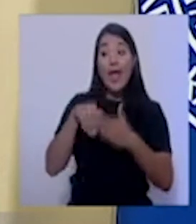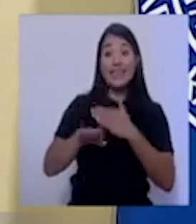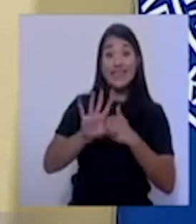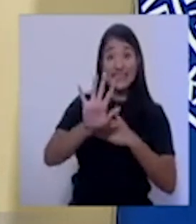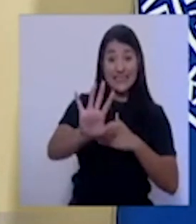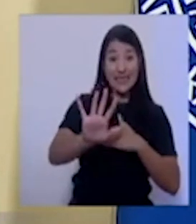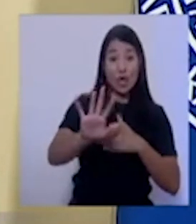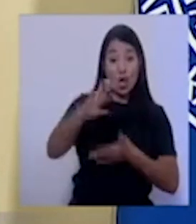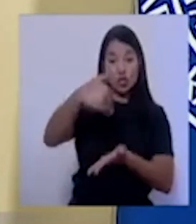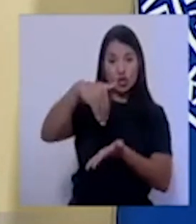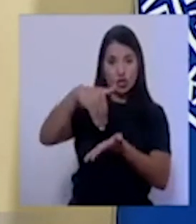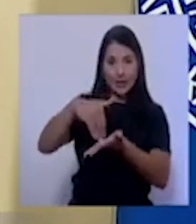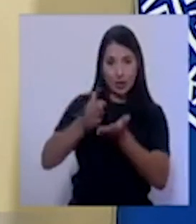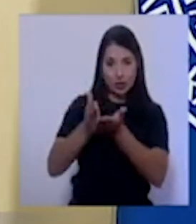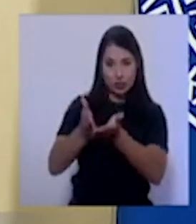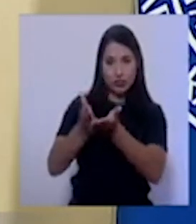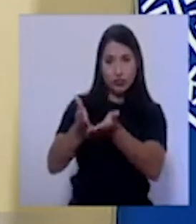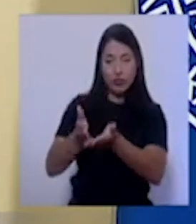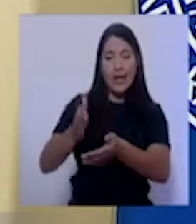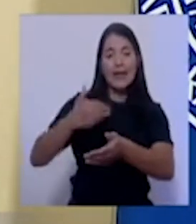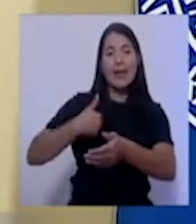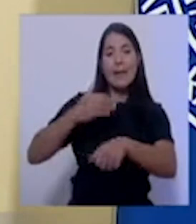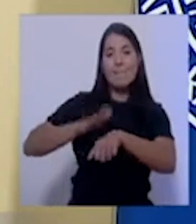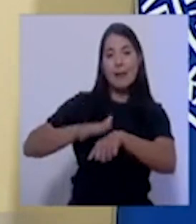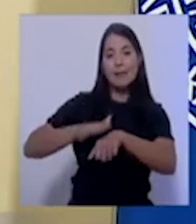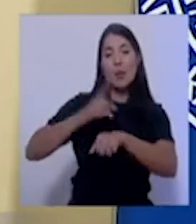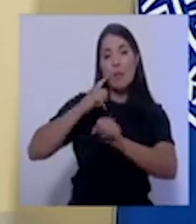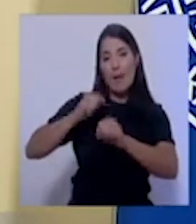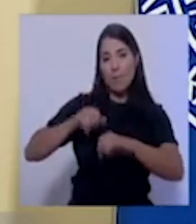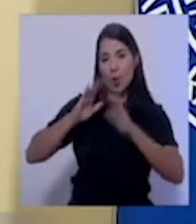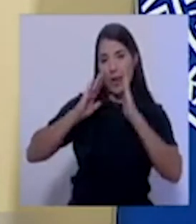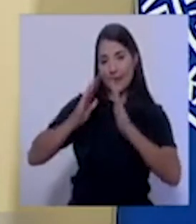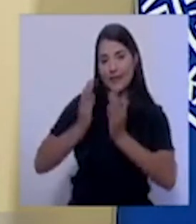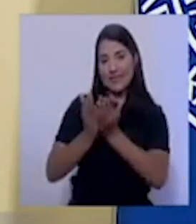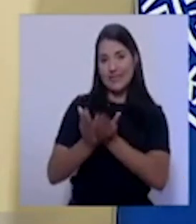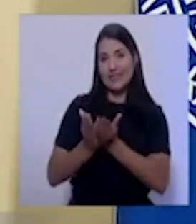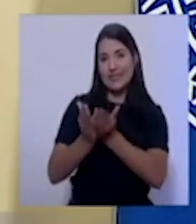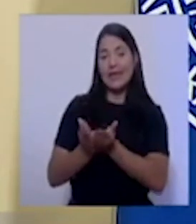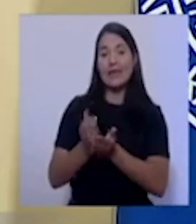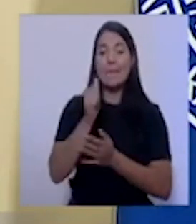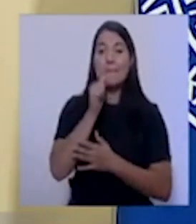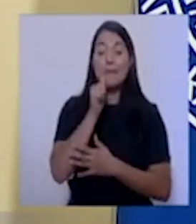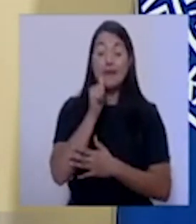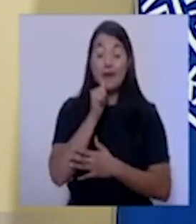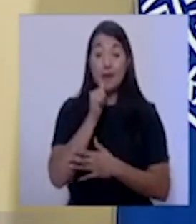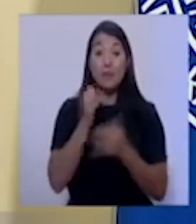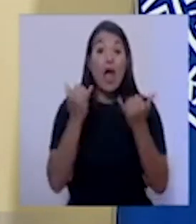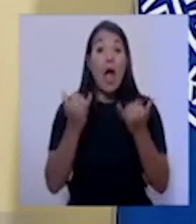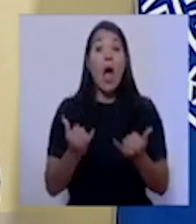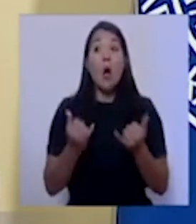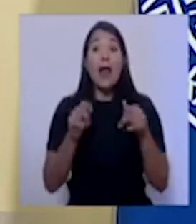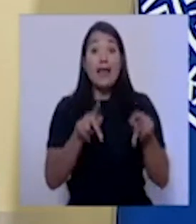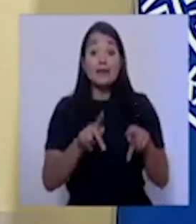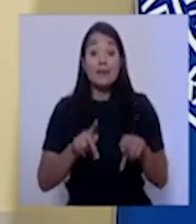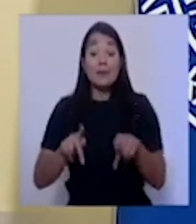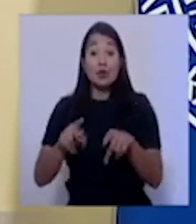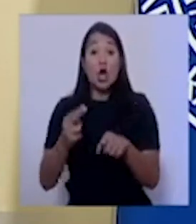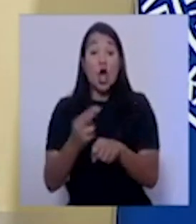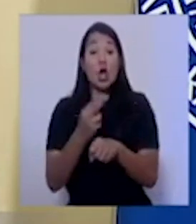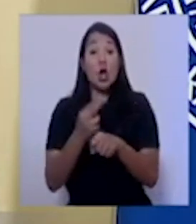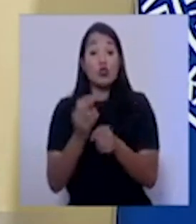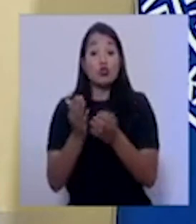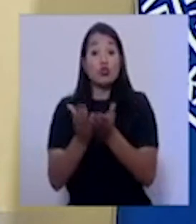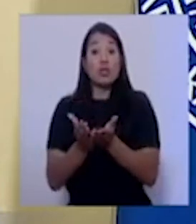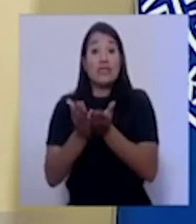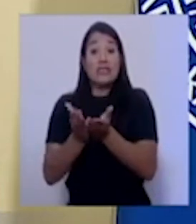pasajeros cumplan los mismos requisitos. Aquí hay una realidad también y es que las personas que abordan un yate en términos prácticos